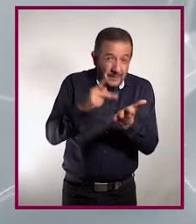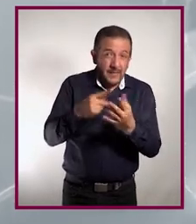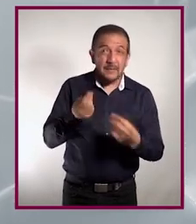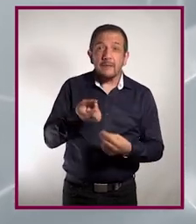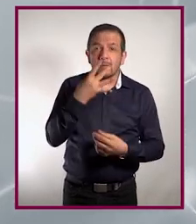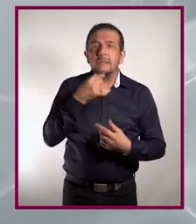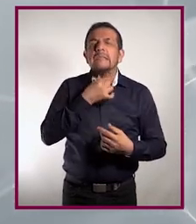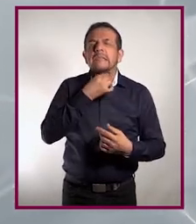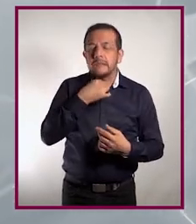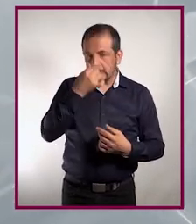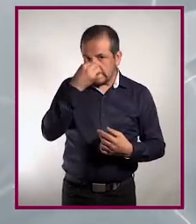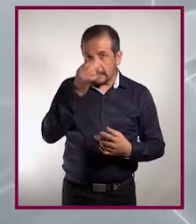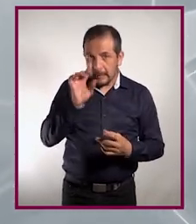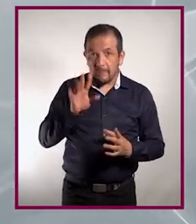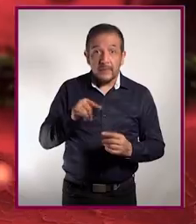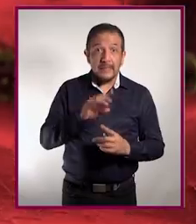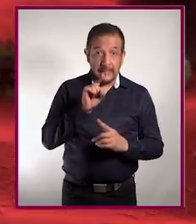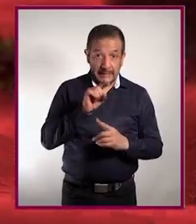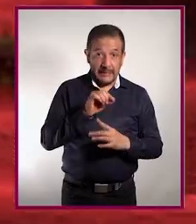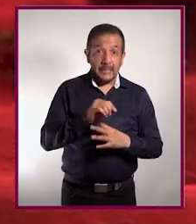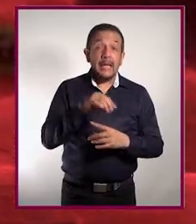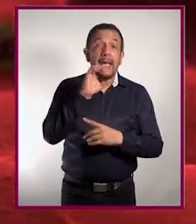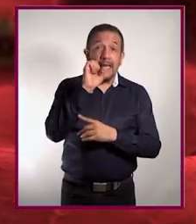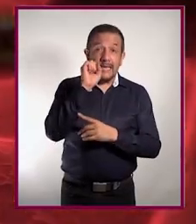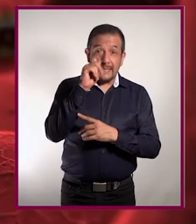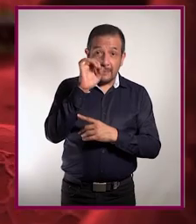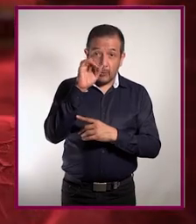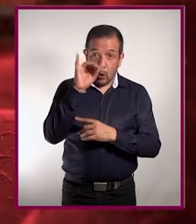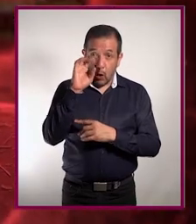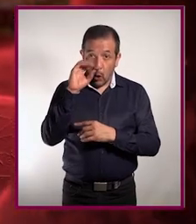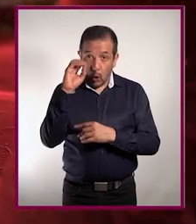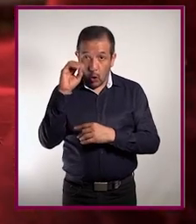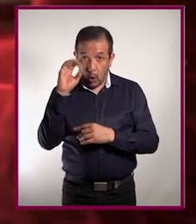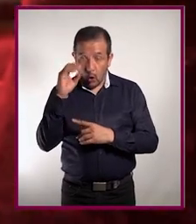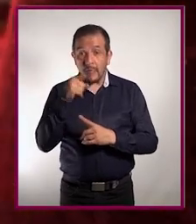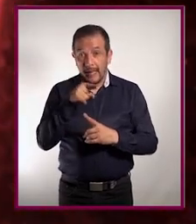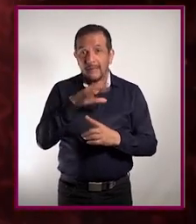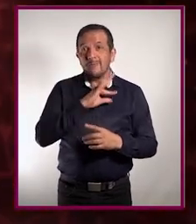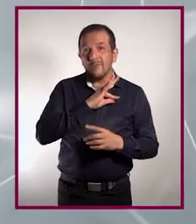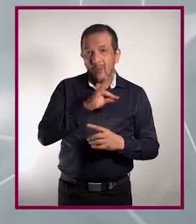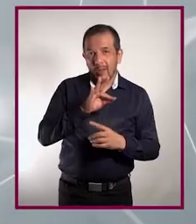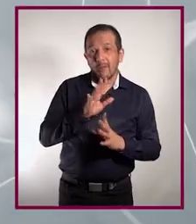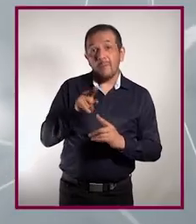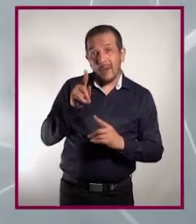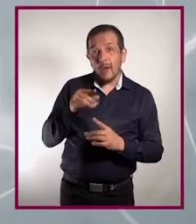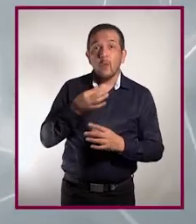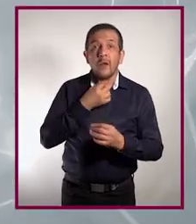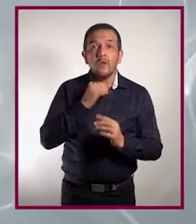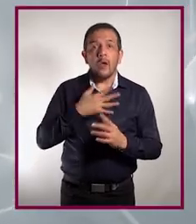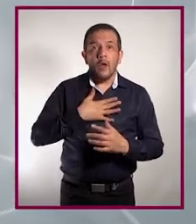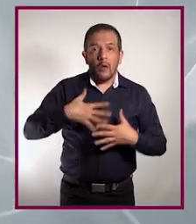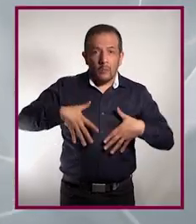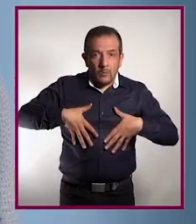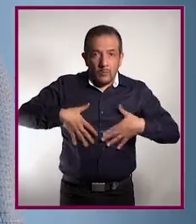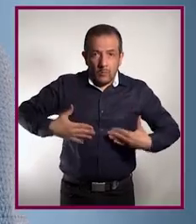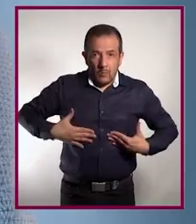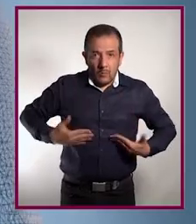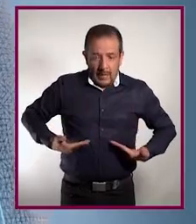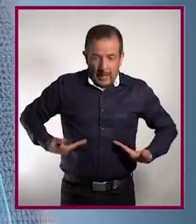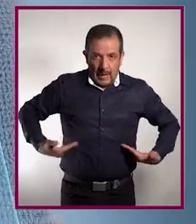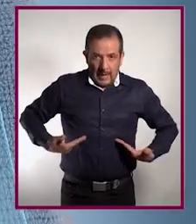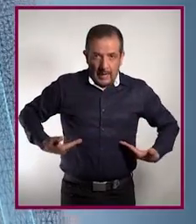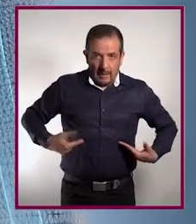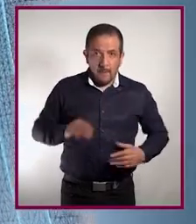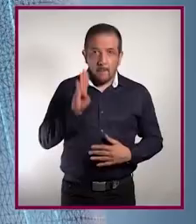sí funcionarían si la infección es causada por la bacteria del streptococco. Ni contra algunos tipos de inflamación como la bronquitis que